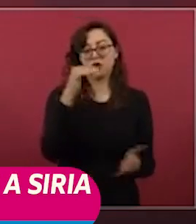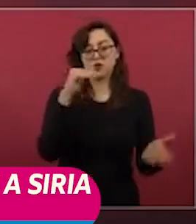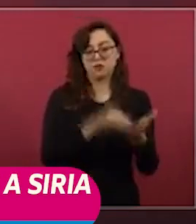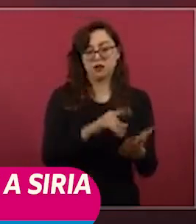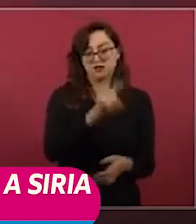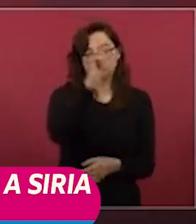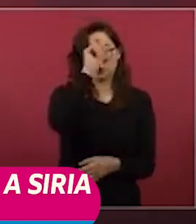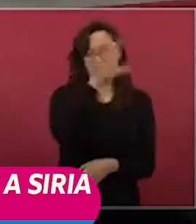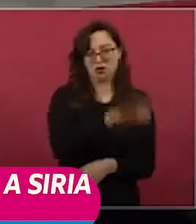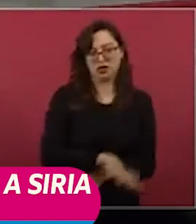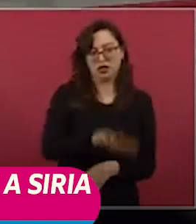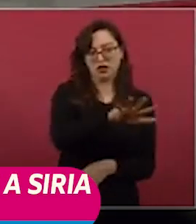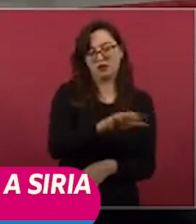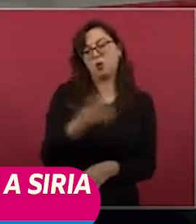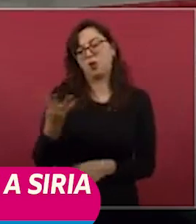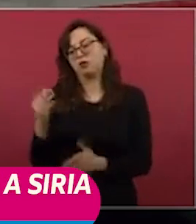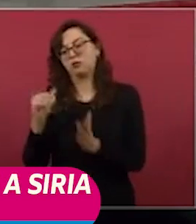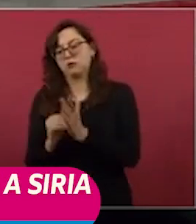Siria.